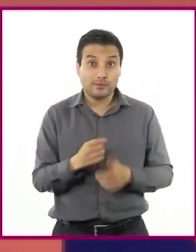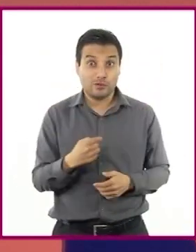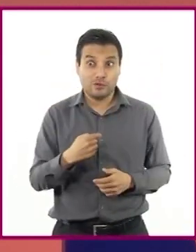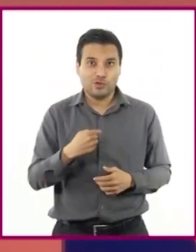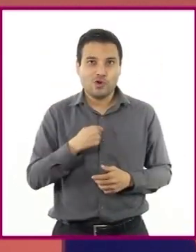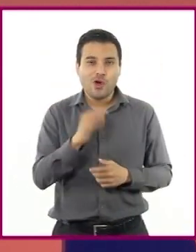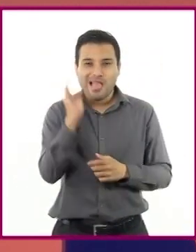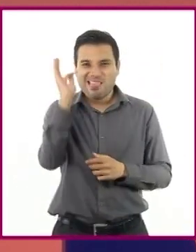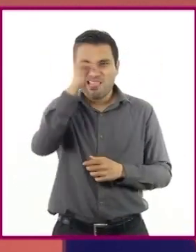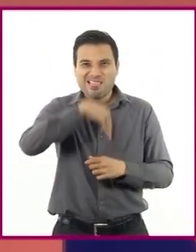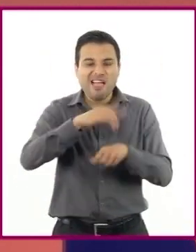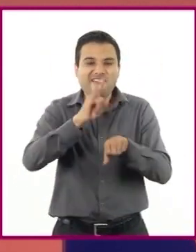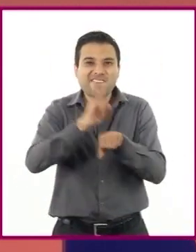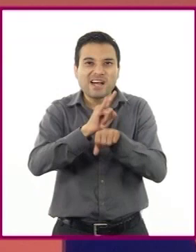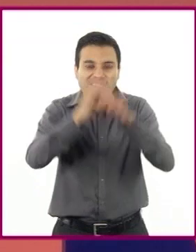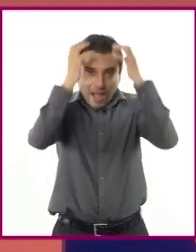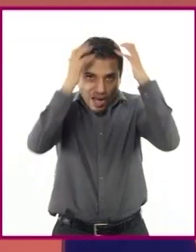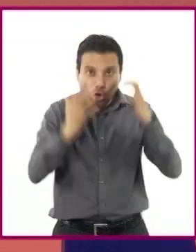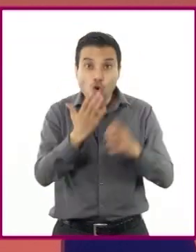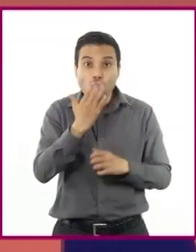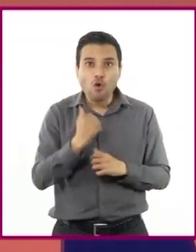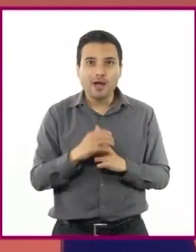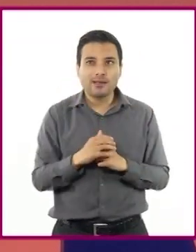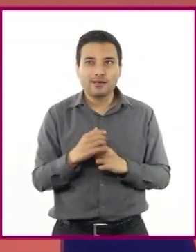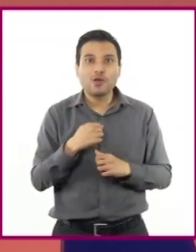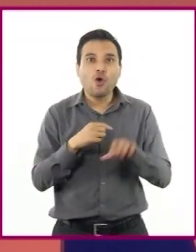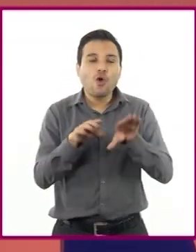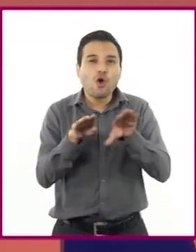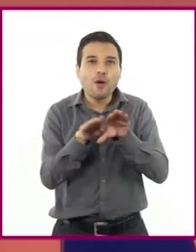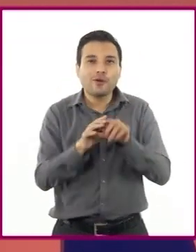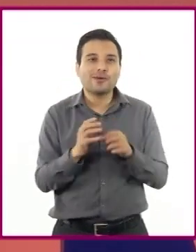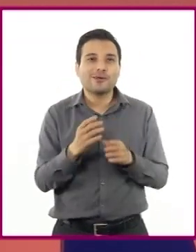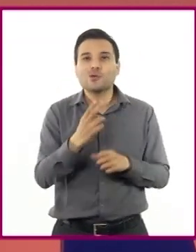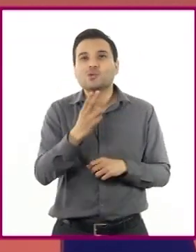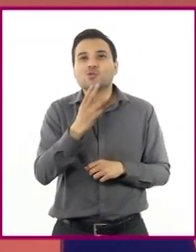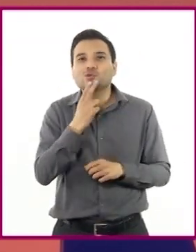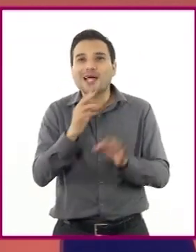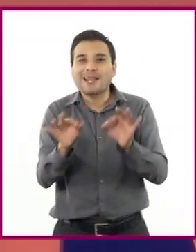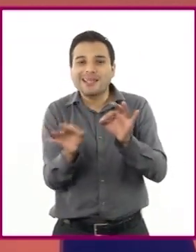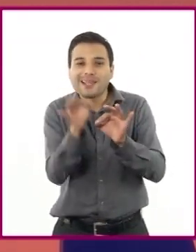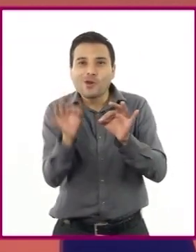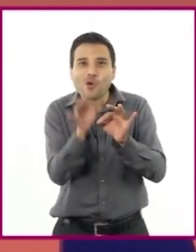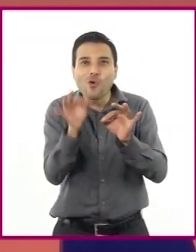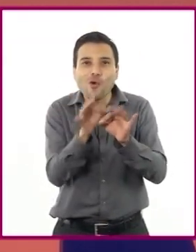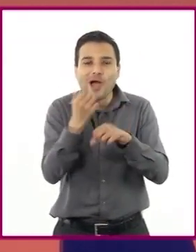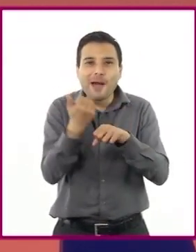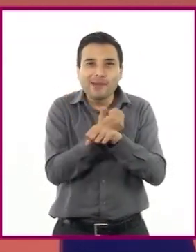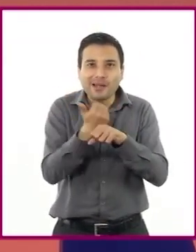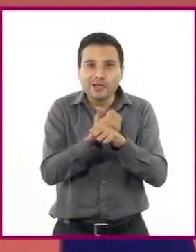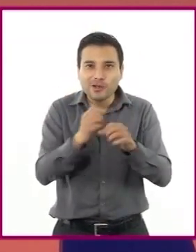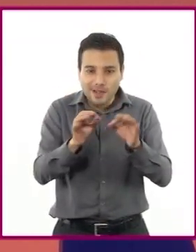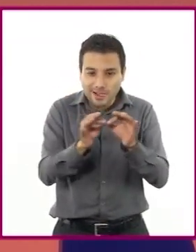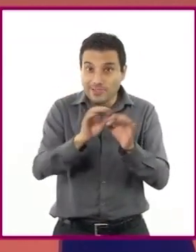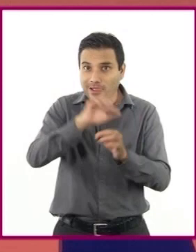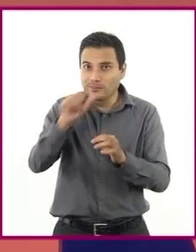le hicimos una con estambre de mi tía. Y cuando se la pusimos se veía tan chistosa.